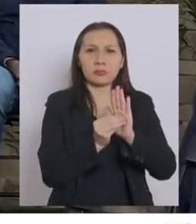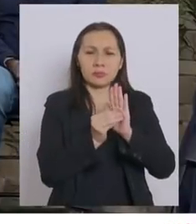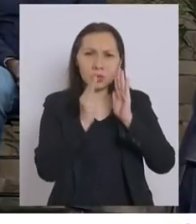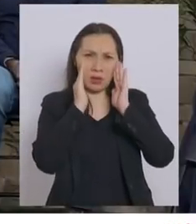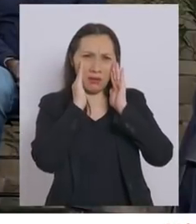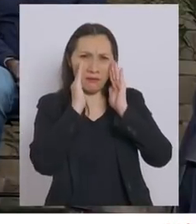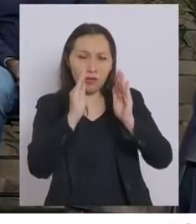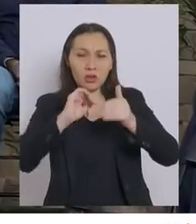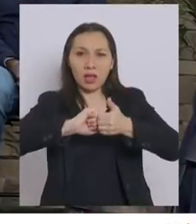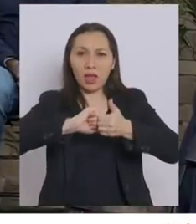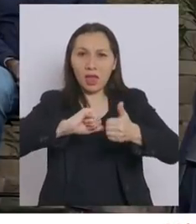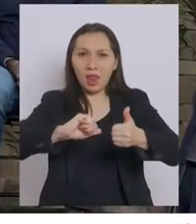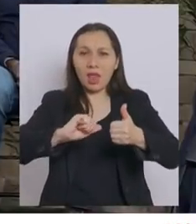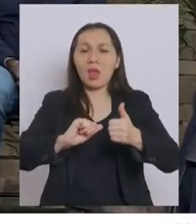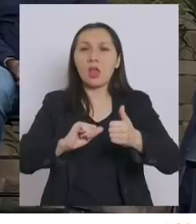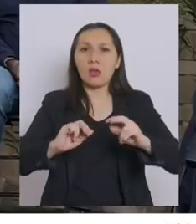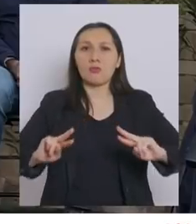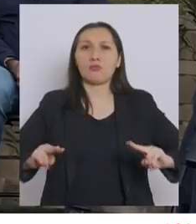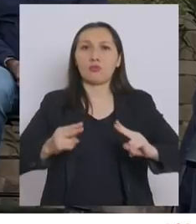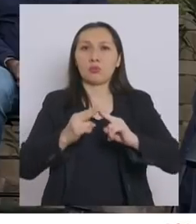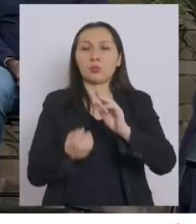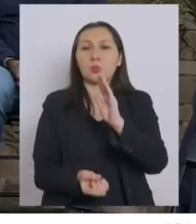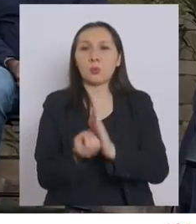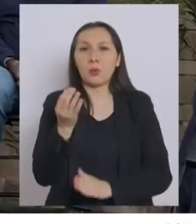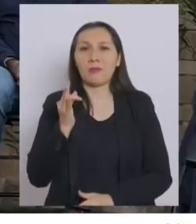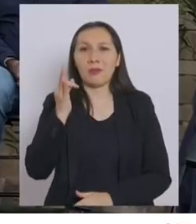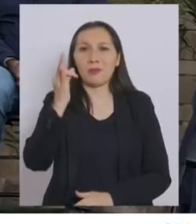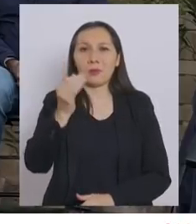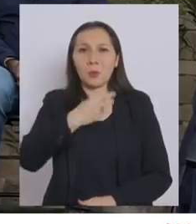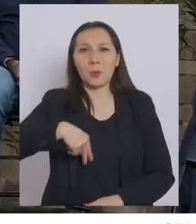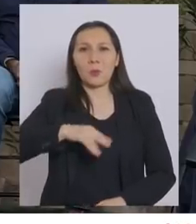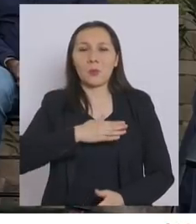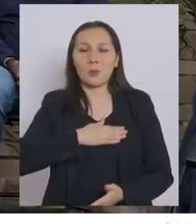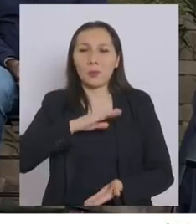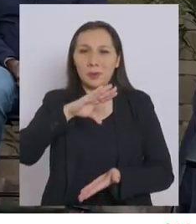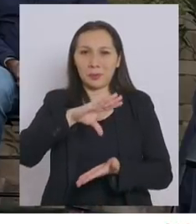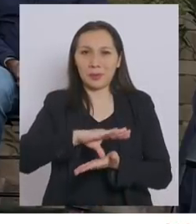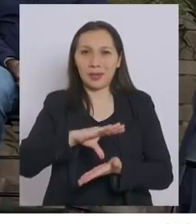género en la construcción de un nuevo futuro para nuestro país.